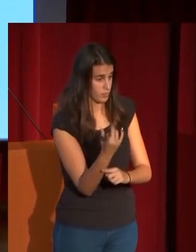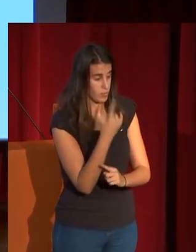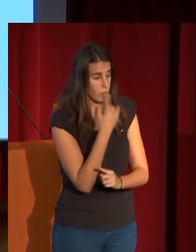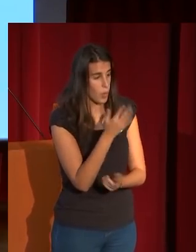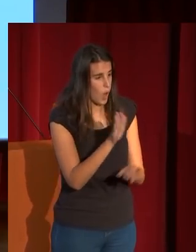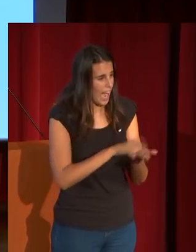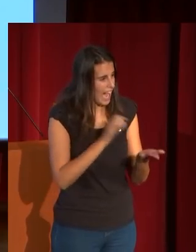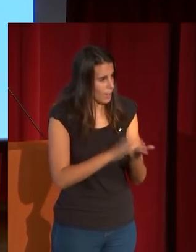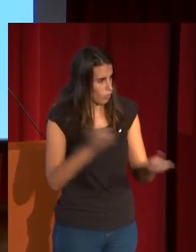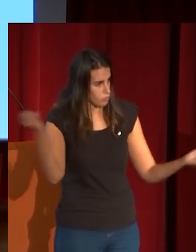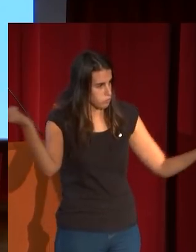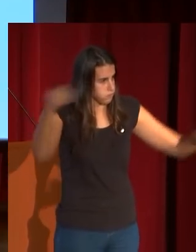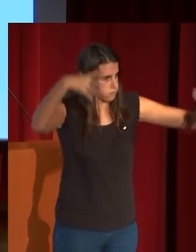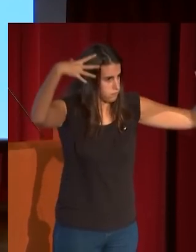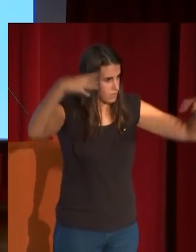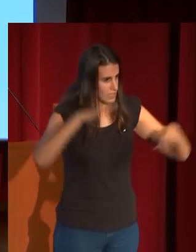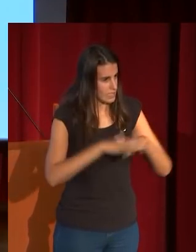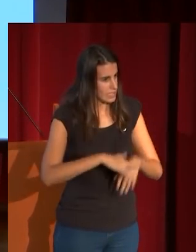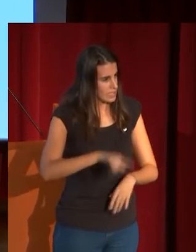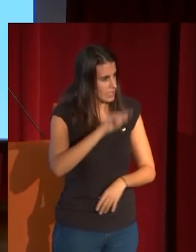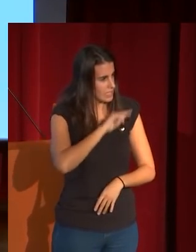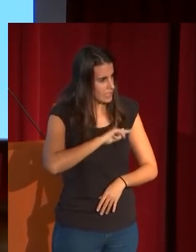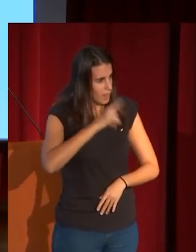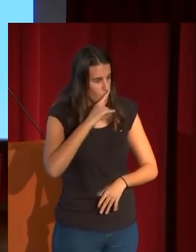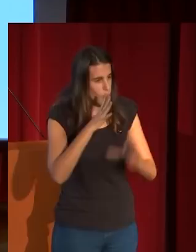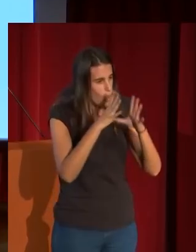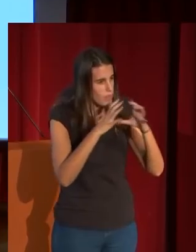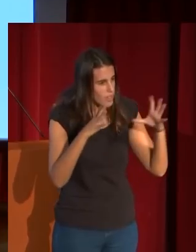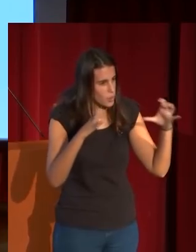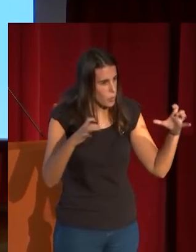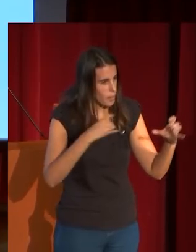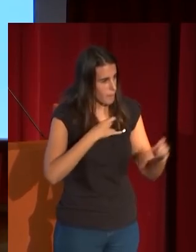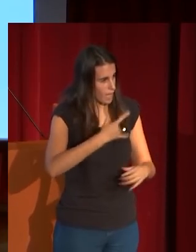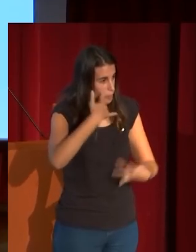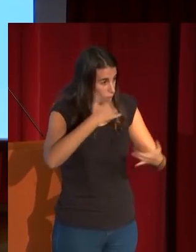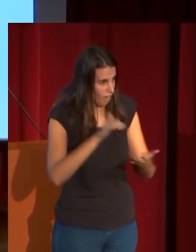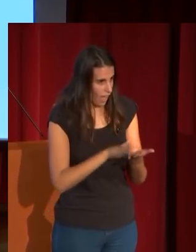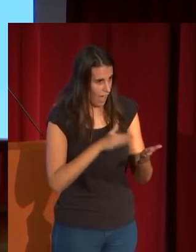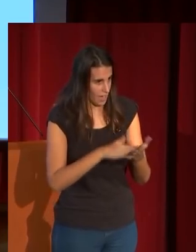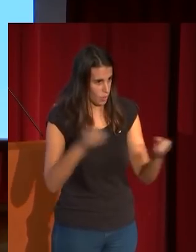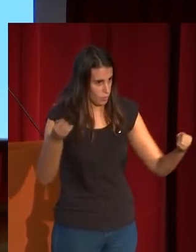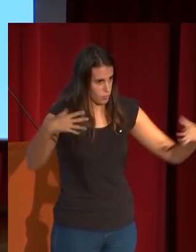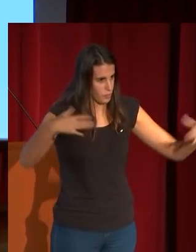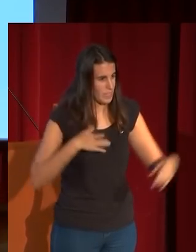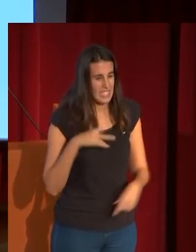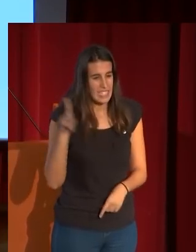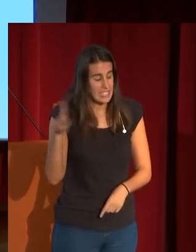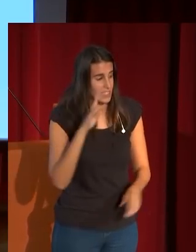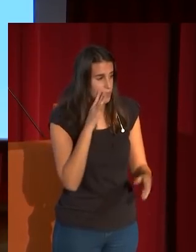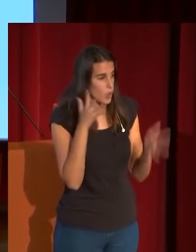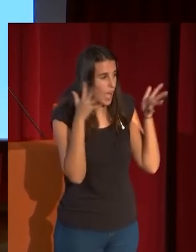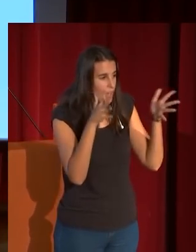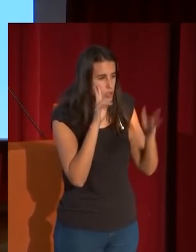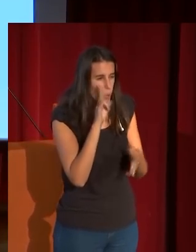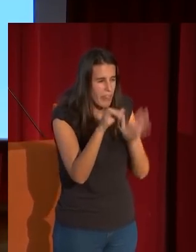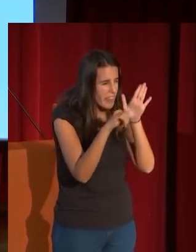la harina y que crea estas sensaciones estas nubes blancas que dan una idea este cuadro hay que verlo muy de cerca porque si no es